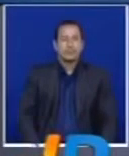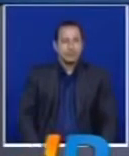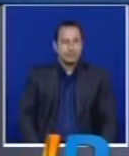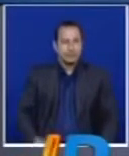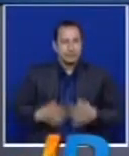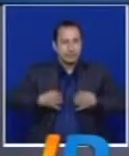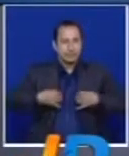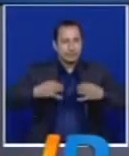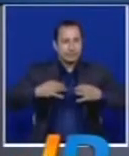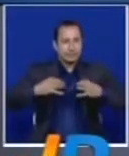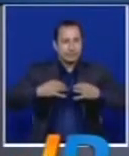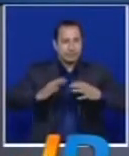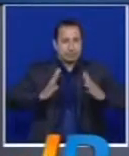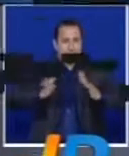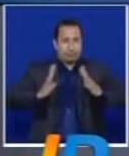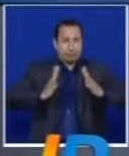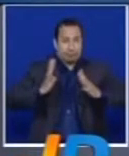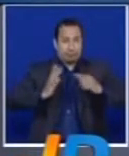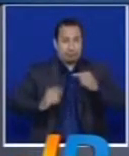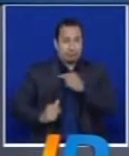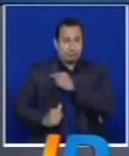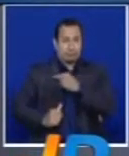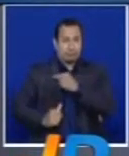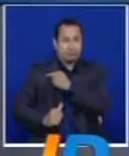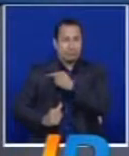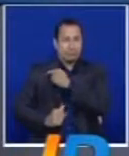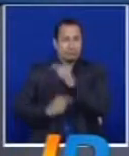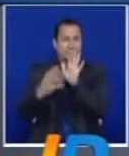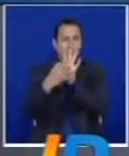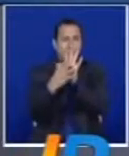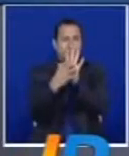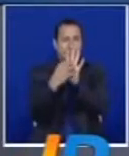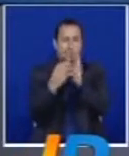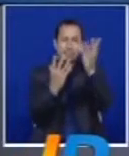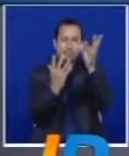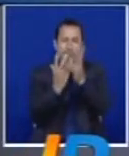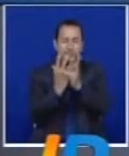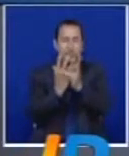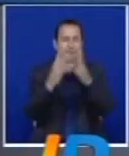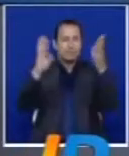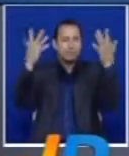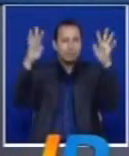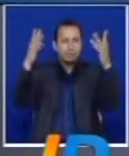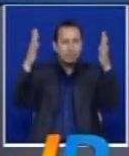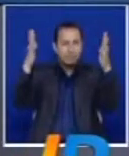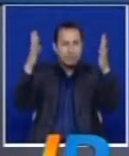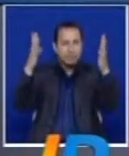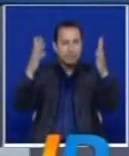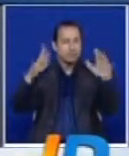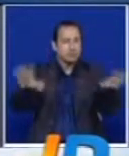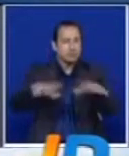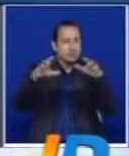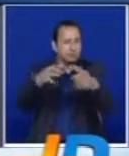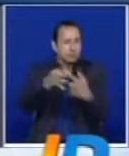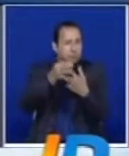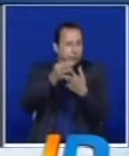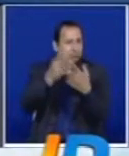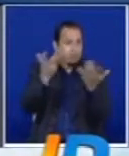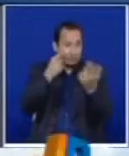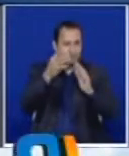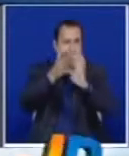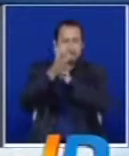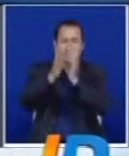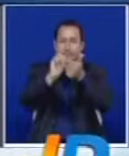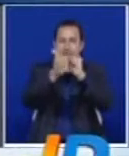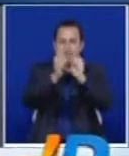Con la gala de Orlando Marmolejo, la mejor tienda de trajes exclusivos para bodas, fiestas y eventos especiales, presentamos la